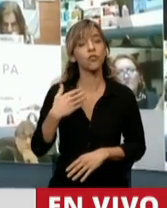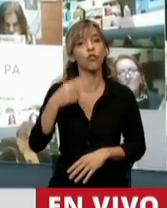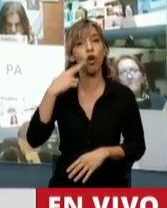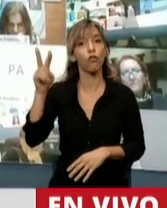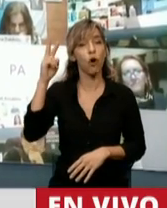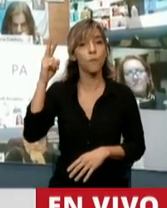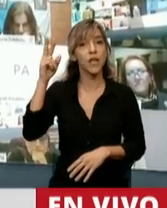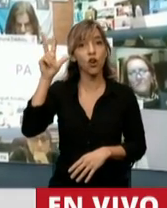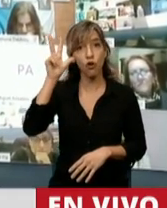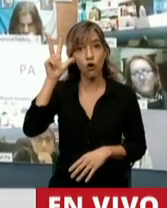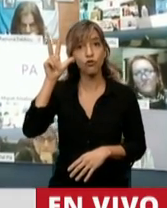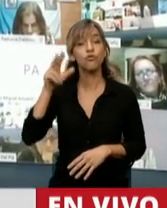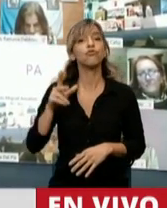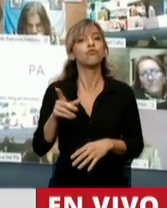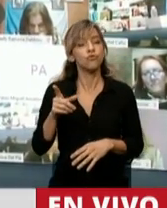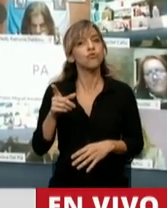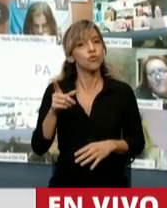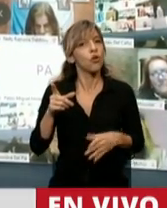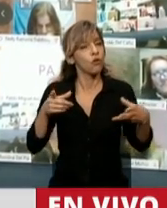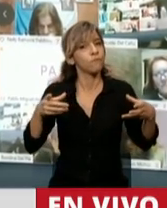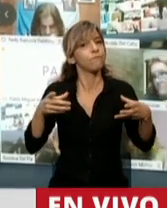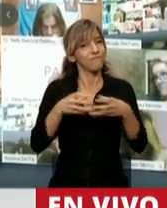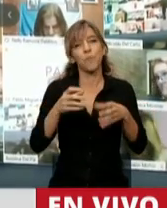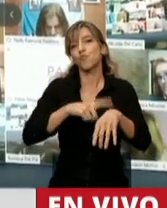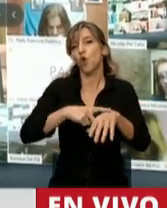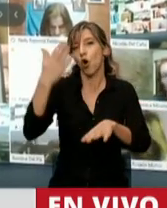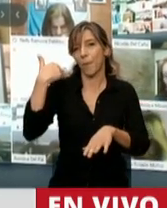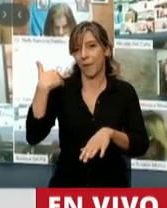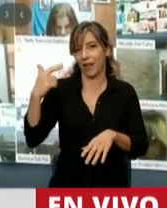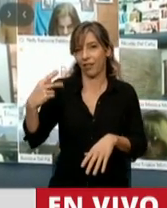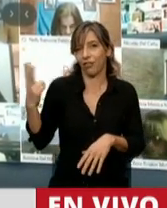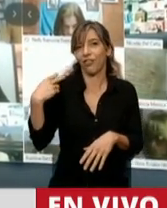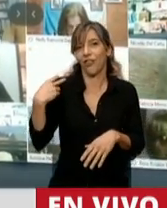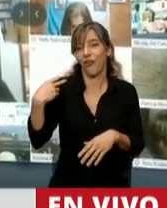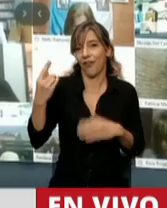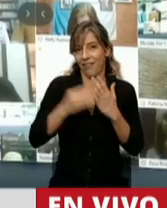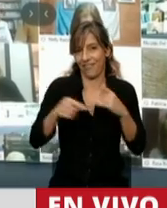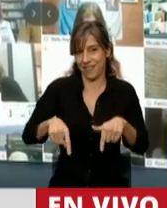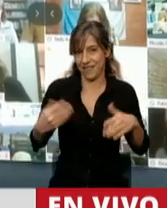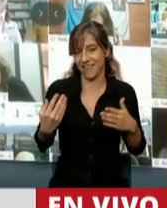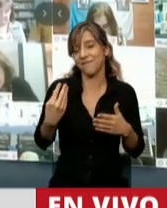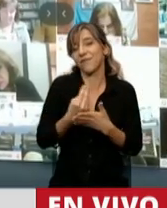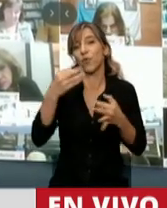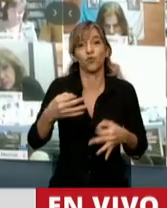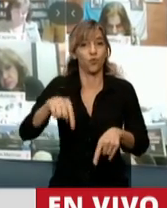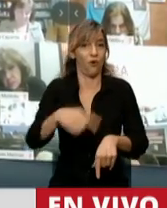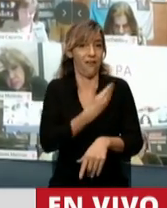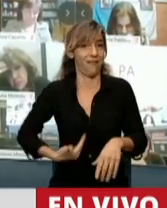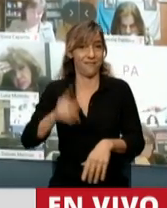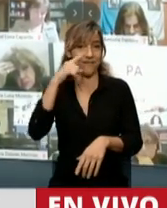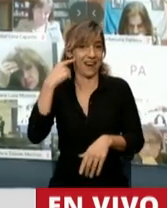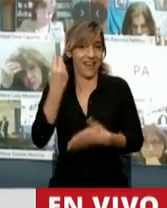como asociación ilícita. El jefe de gabinete en aquel año 2008 era el actual presidente de la Nación, Alberto Fernández.